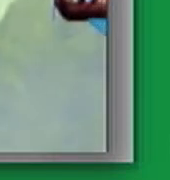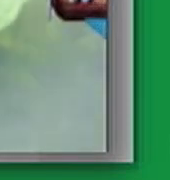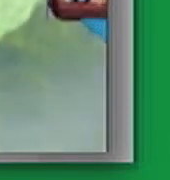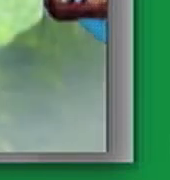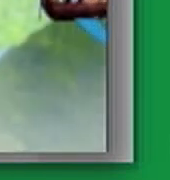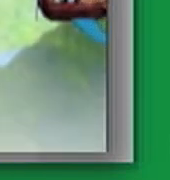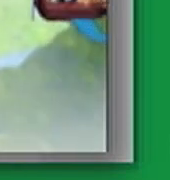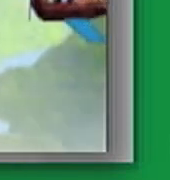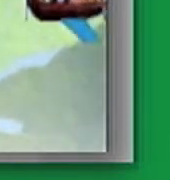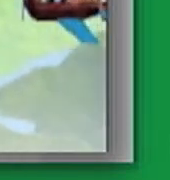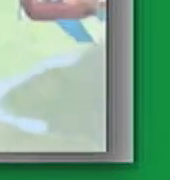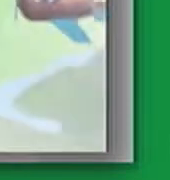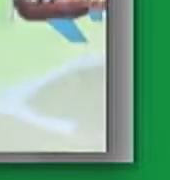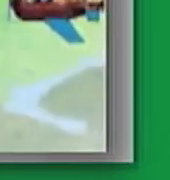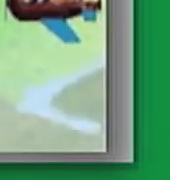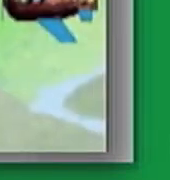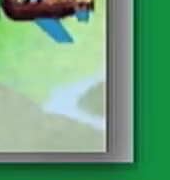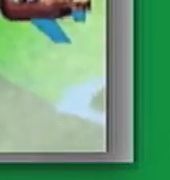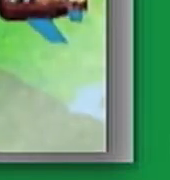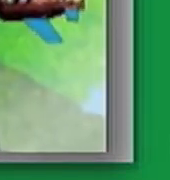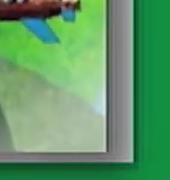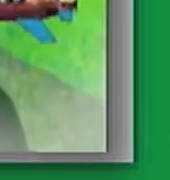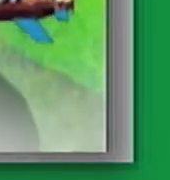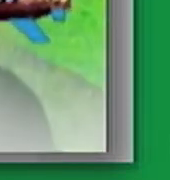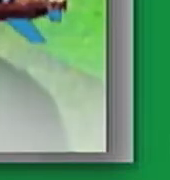¡Qué montaña!